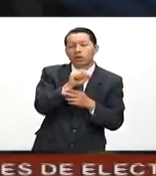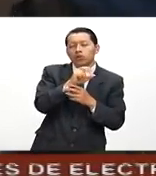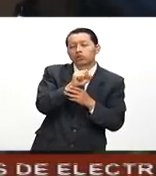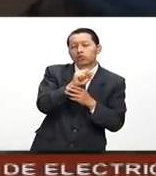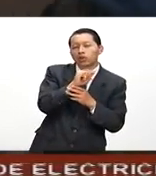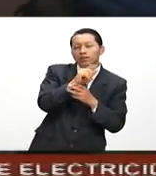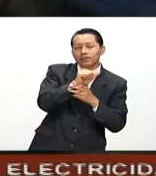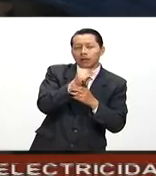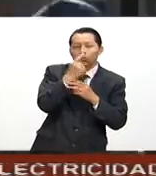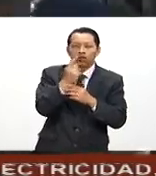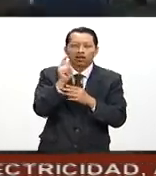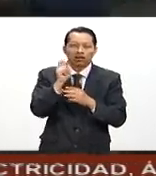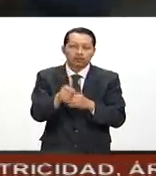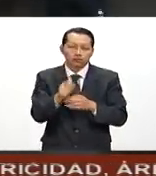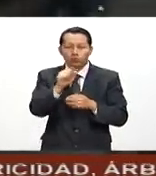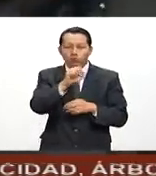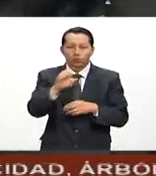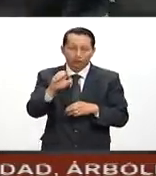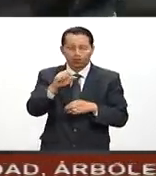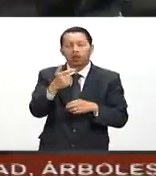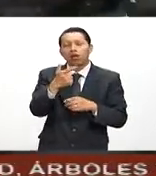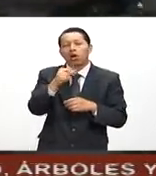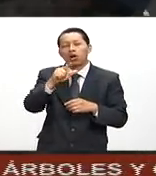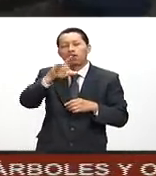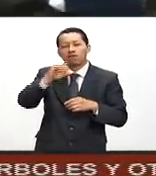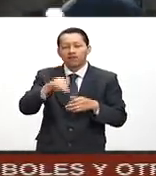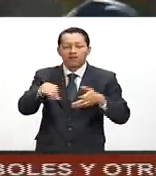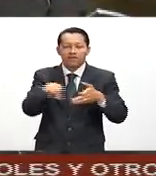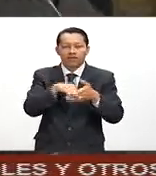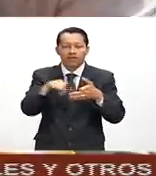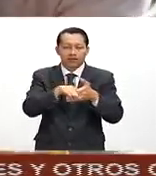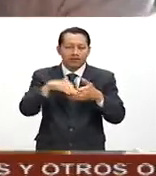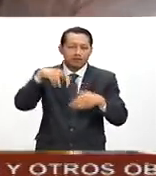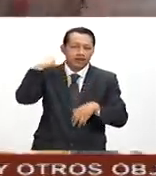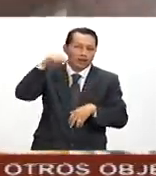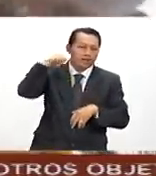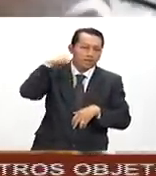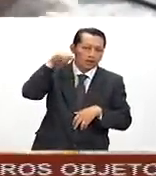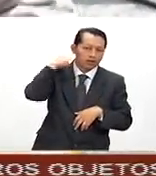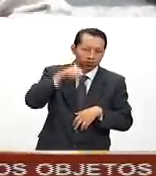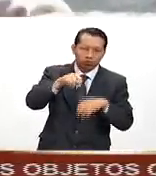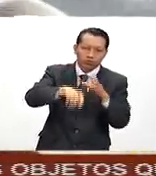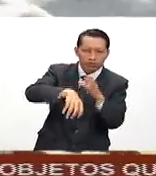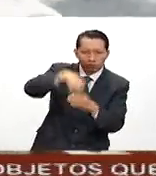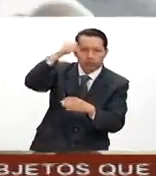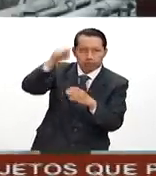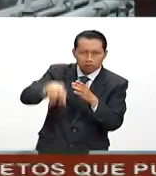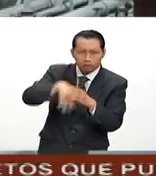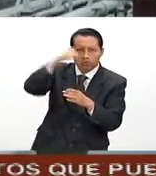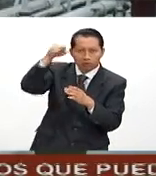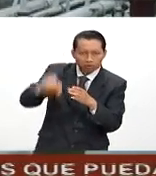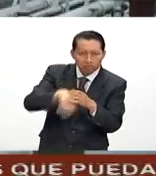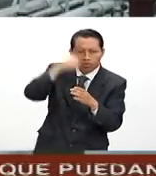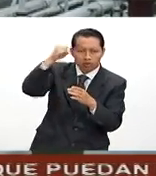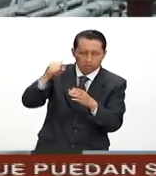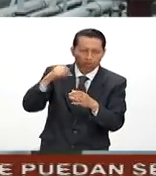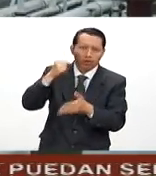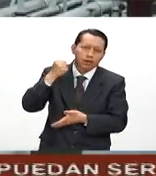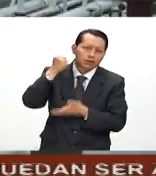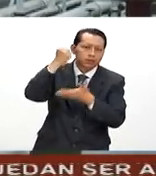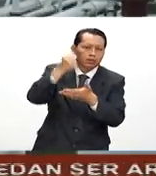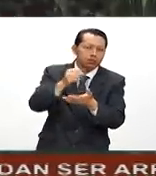1, ubicado al sureste del Golfo de México, frente a las costas de Tabasco. Su explotación va a requerir una inversión de